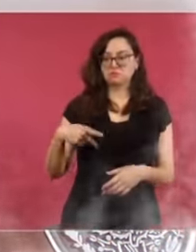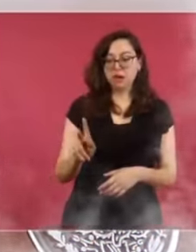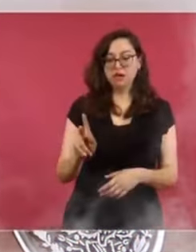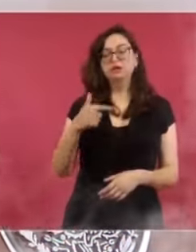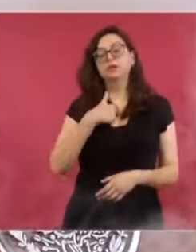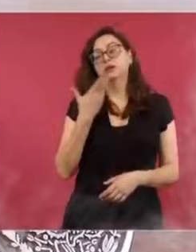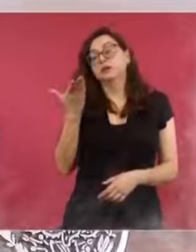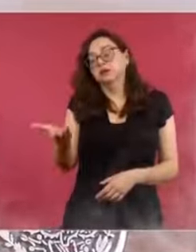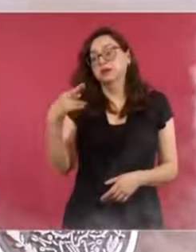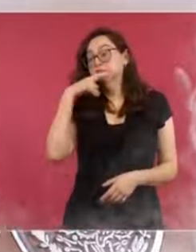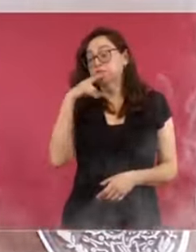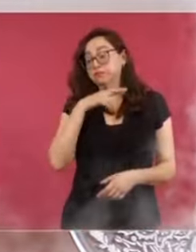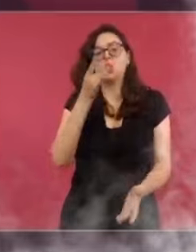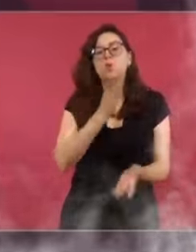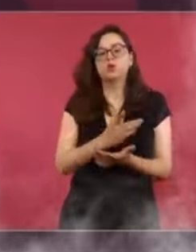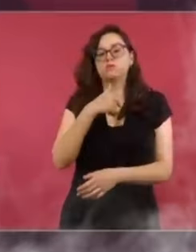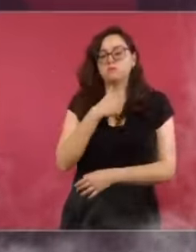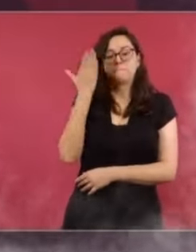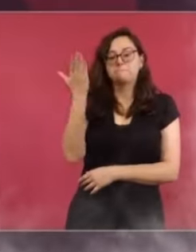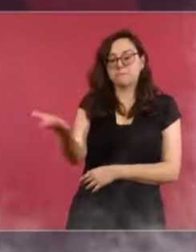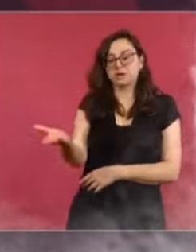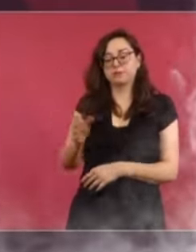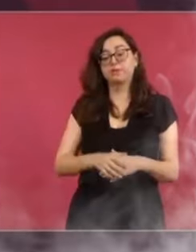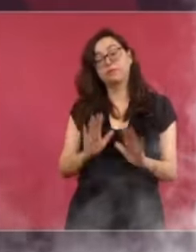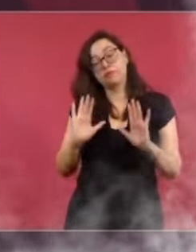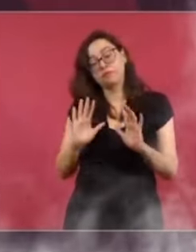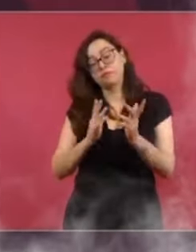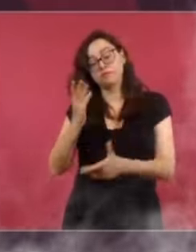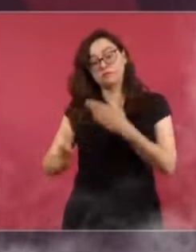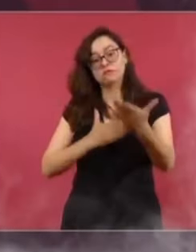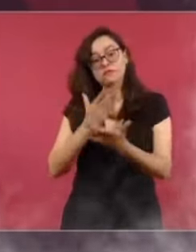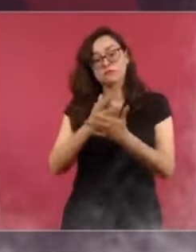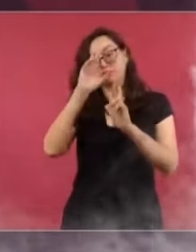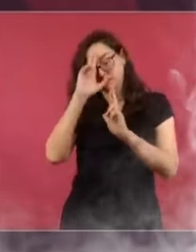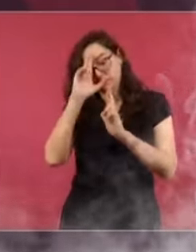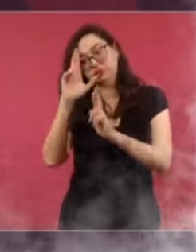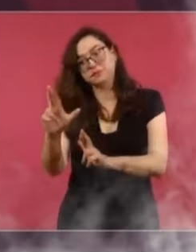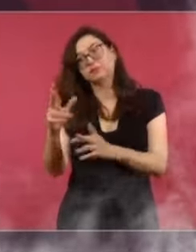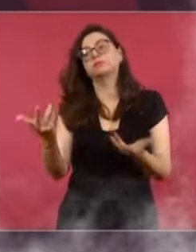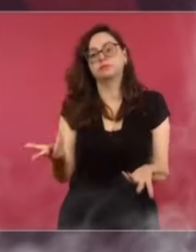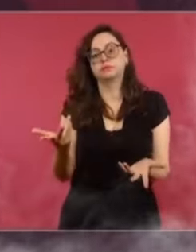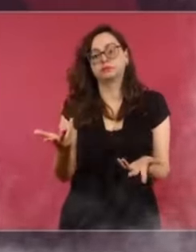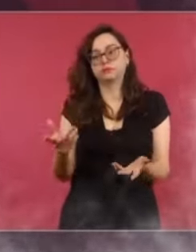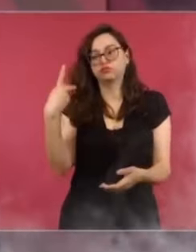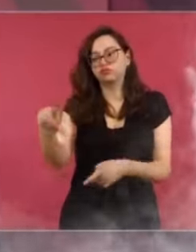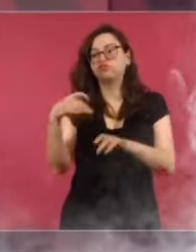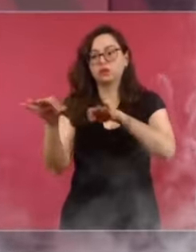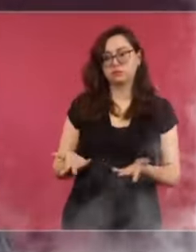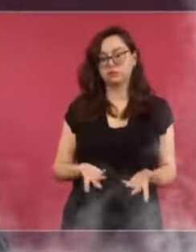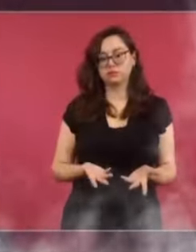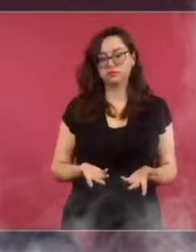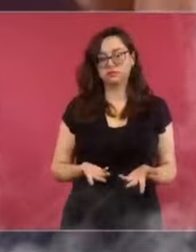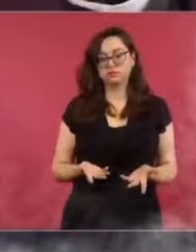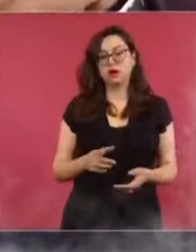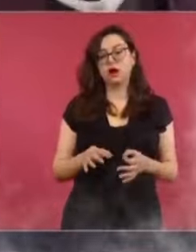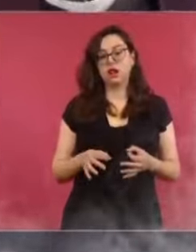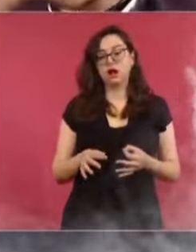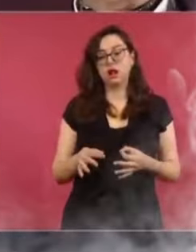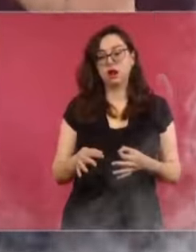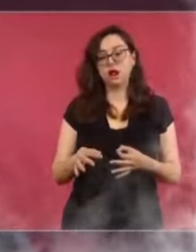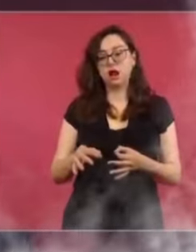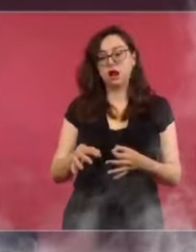es que resolvieran pronto, con todo respeto, que se aplique la justicia pronta y esperita. Que no